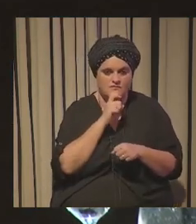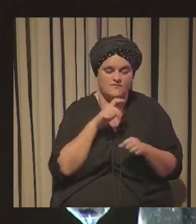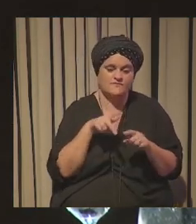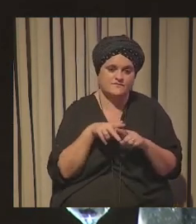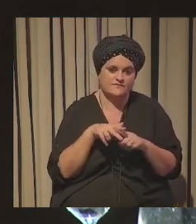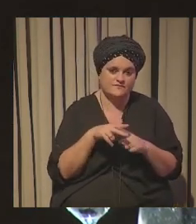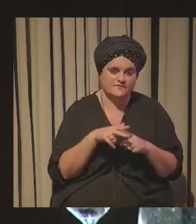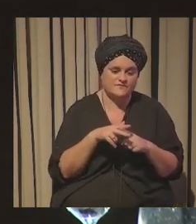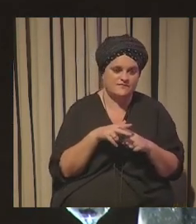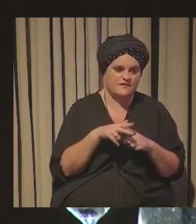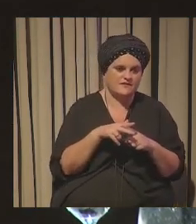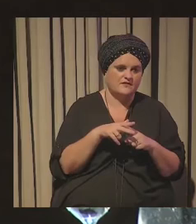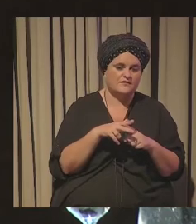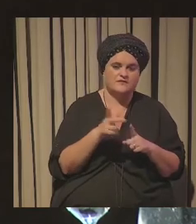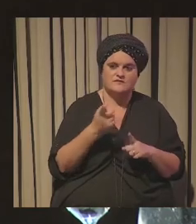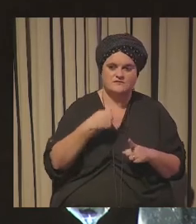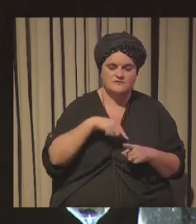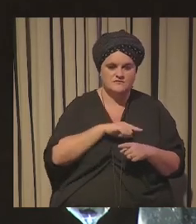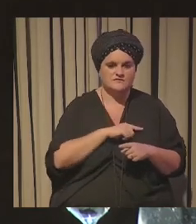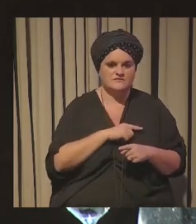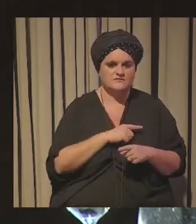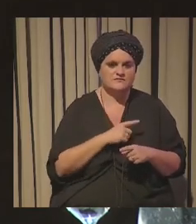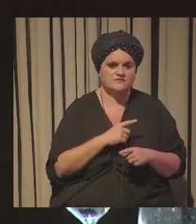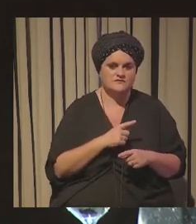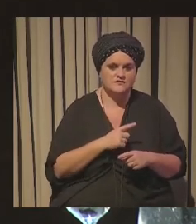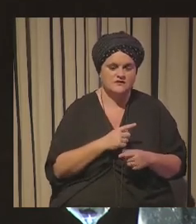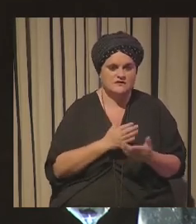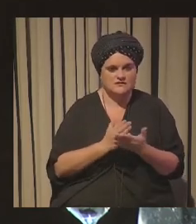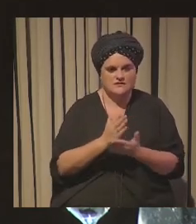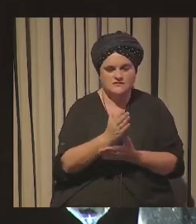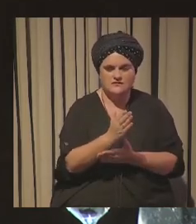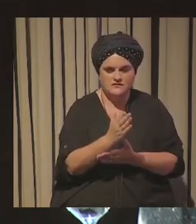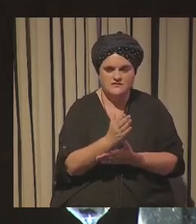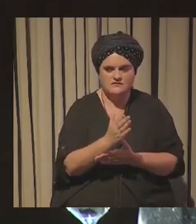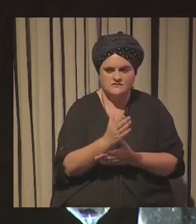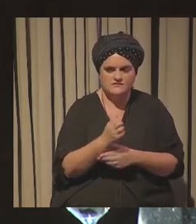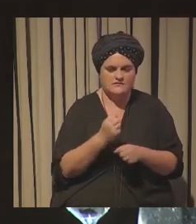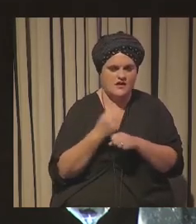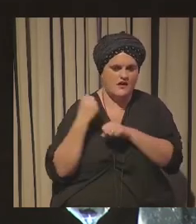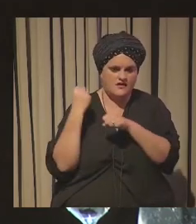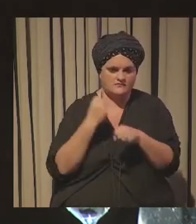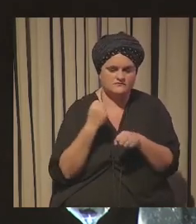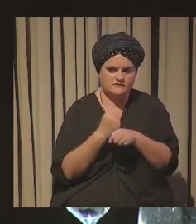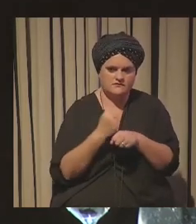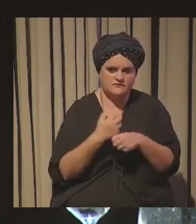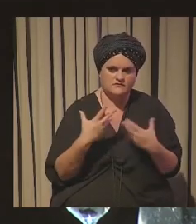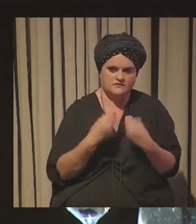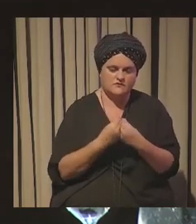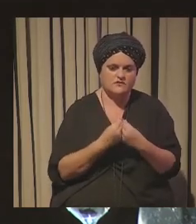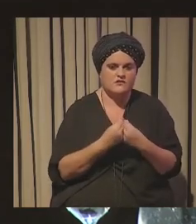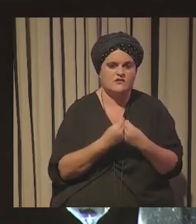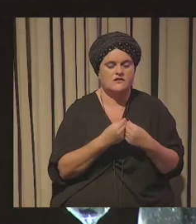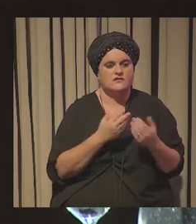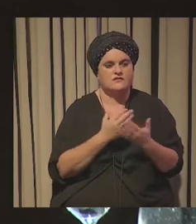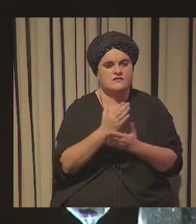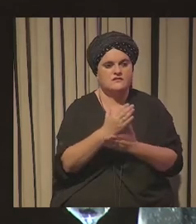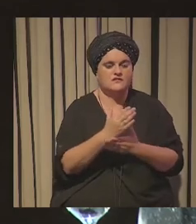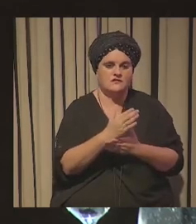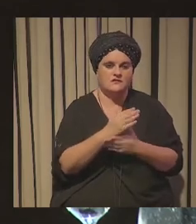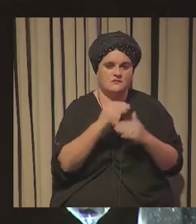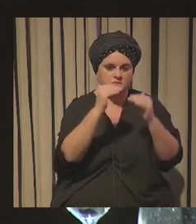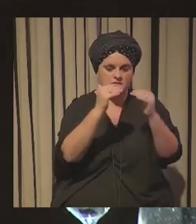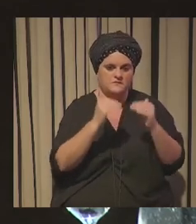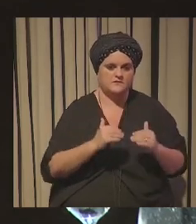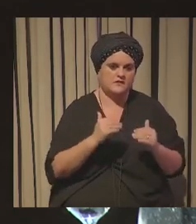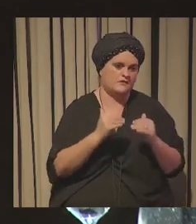porque la verdad es que nosotros llevamos muchos años trabajando desde el mundo de las tendencias y sobre todo trabajamos las tendencias en distintos planos un primer plano sería el